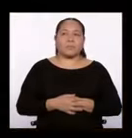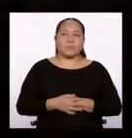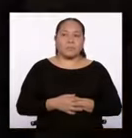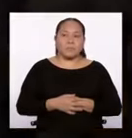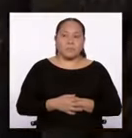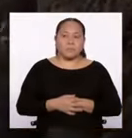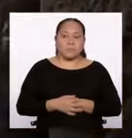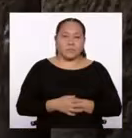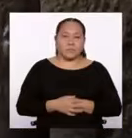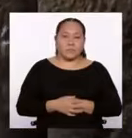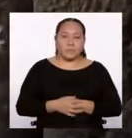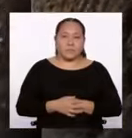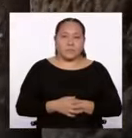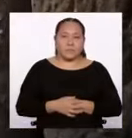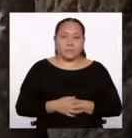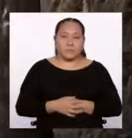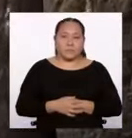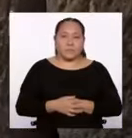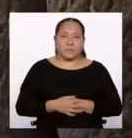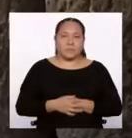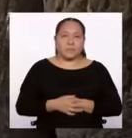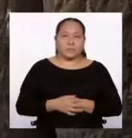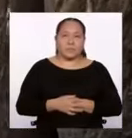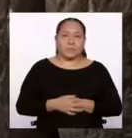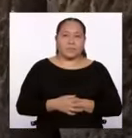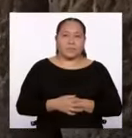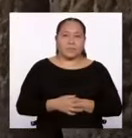Gracias por